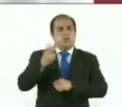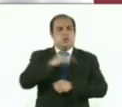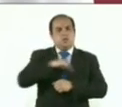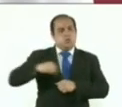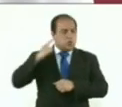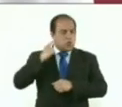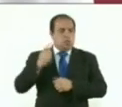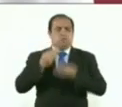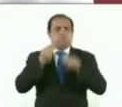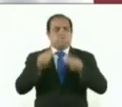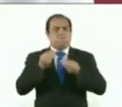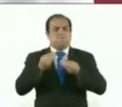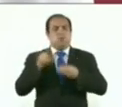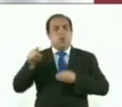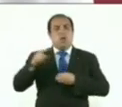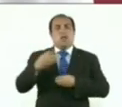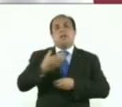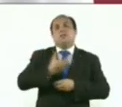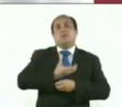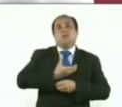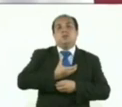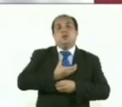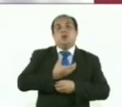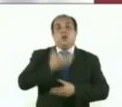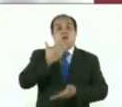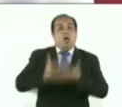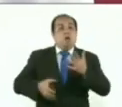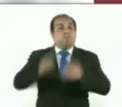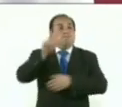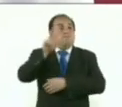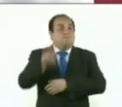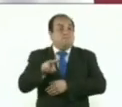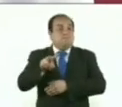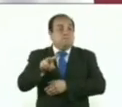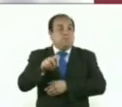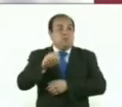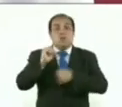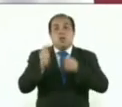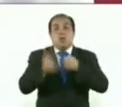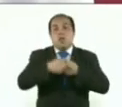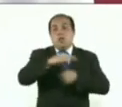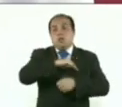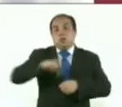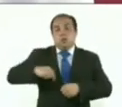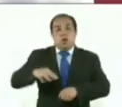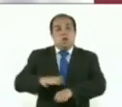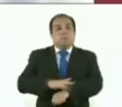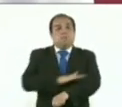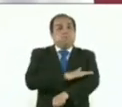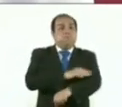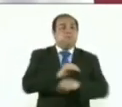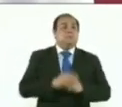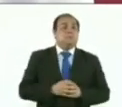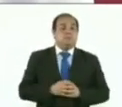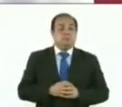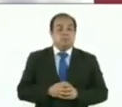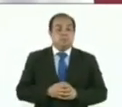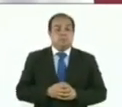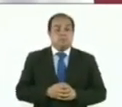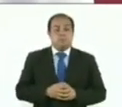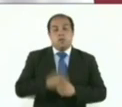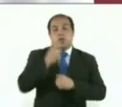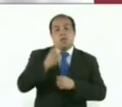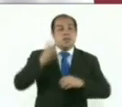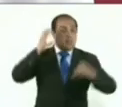de México y hoy es una realidad. Y esto es algo que nos emociona y por eso esta